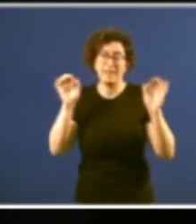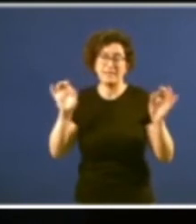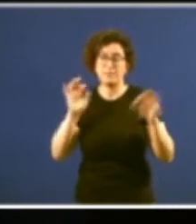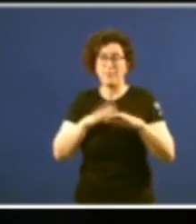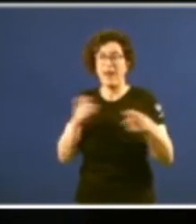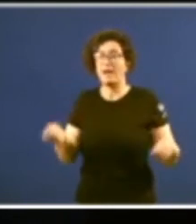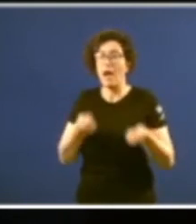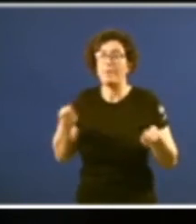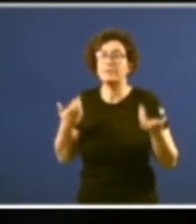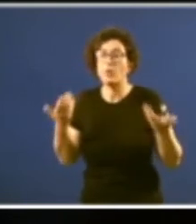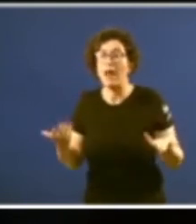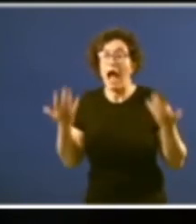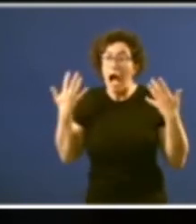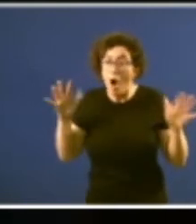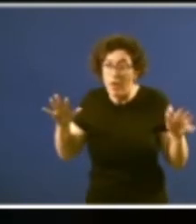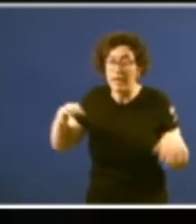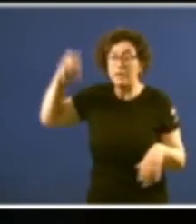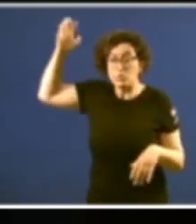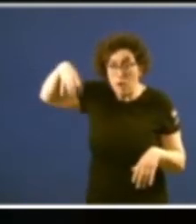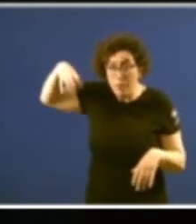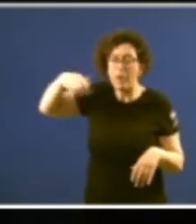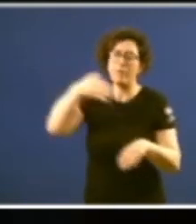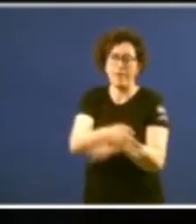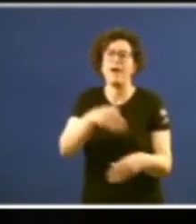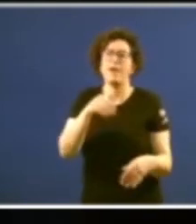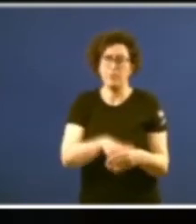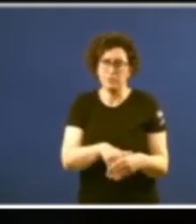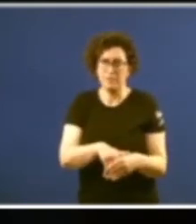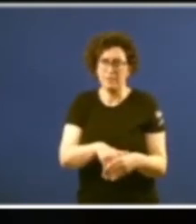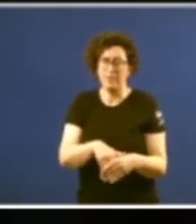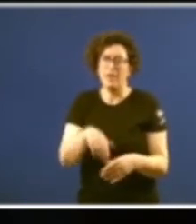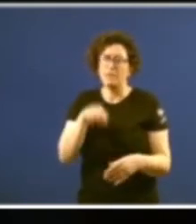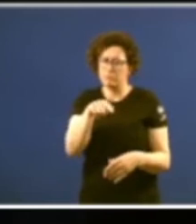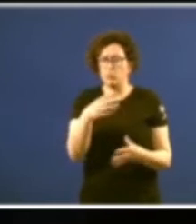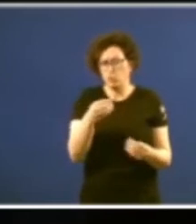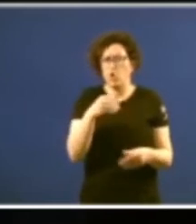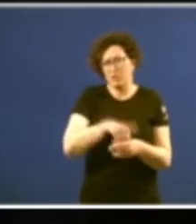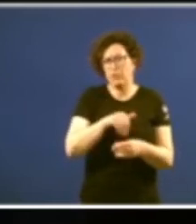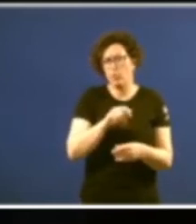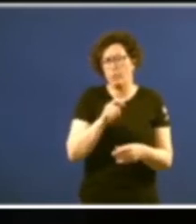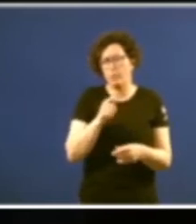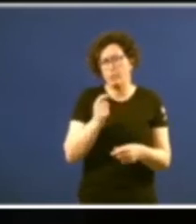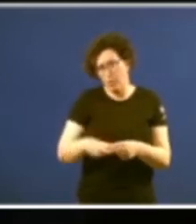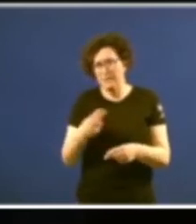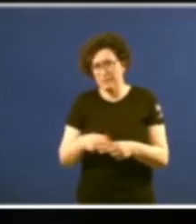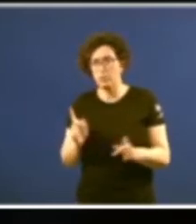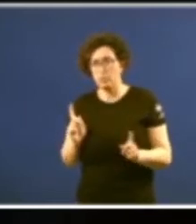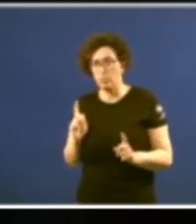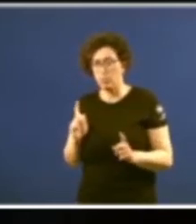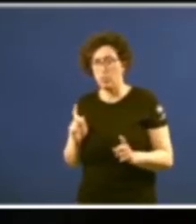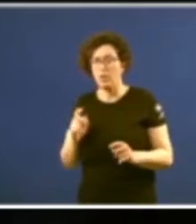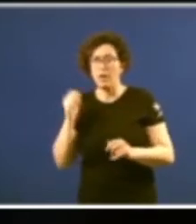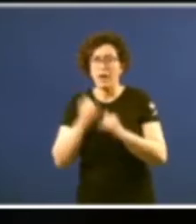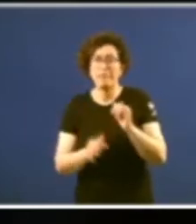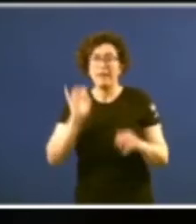campaña foi Anquechoba vota que tiña moito contido político e aí o xornalo